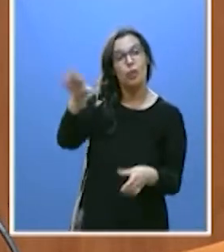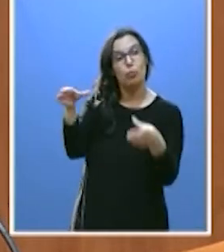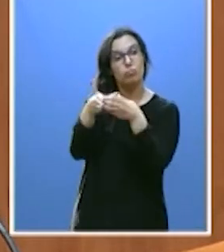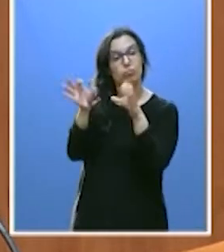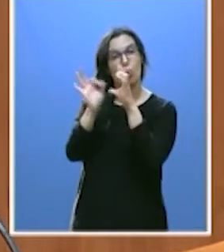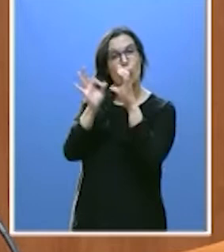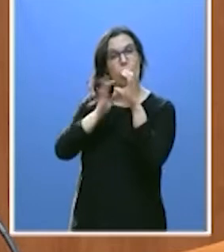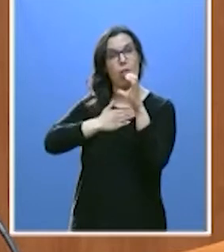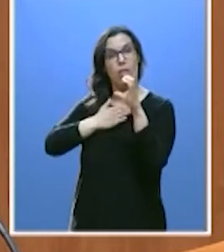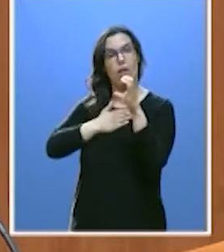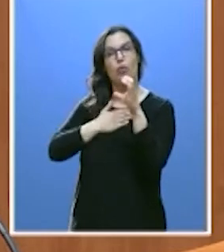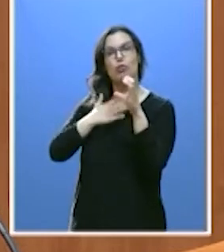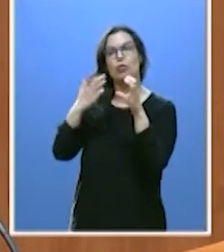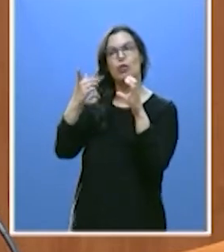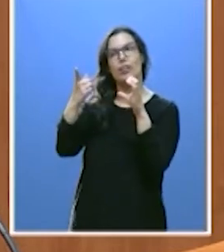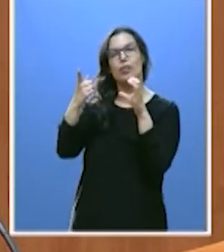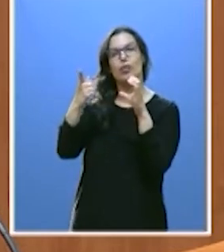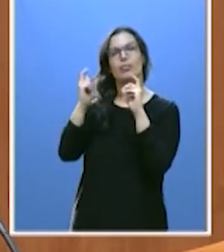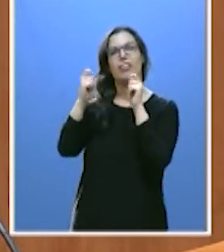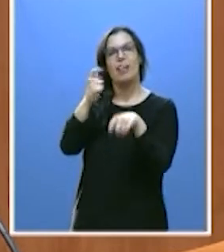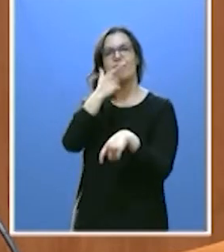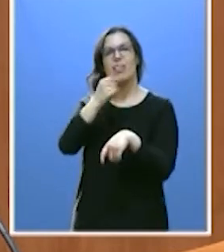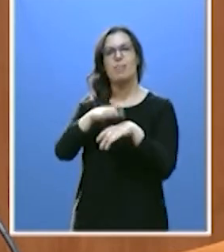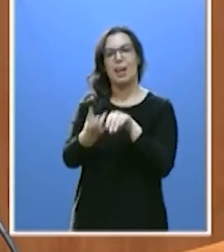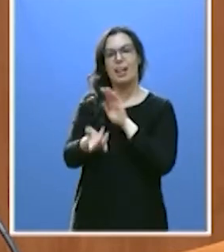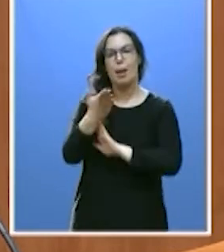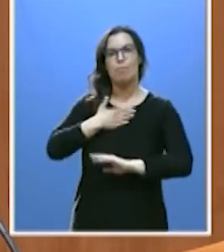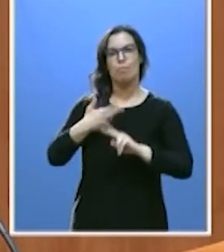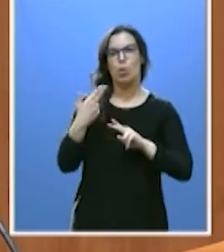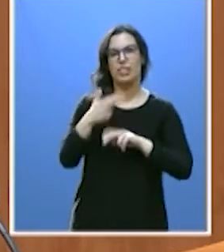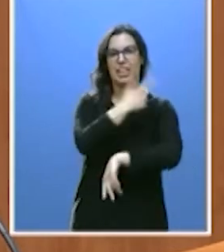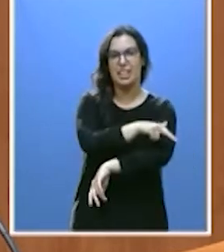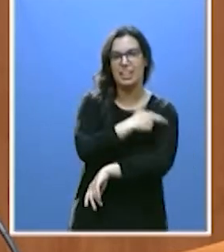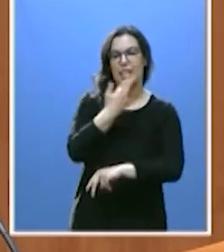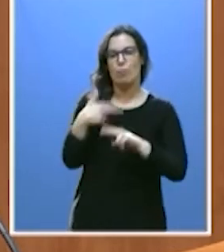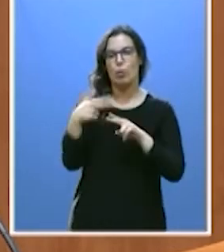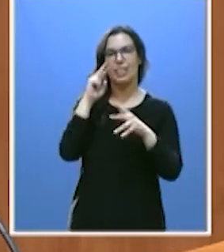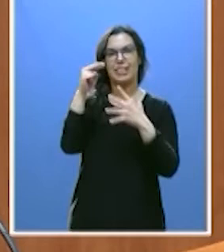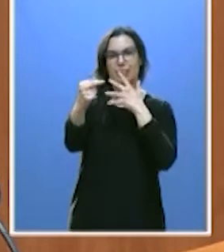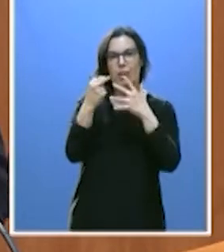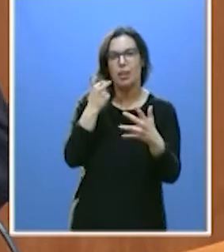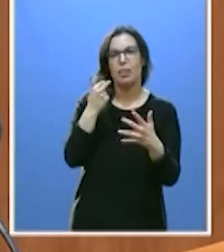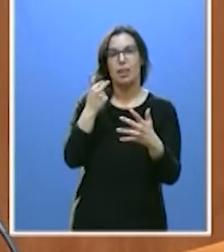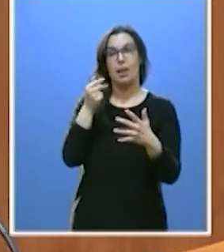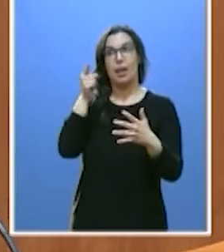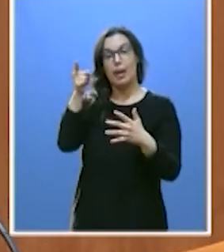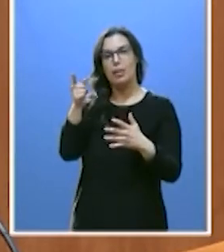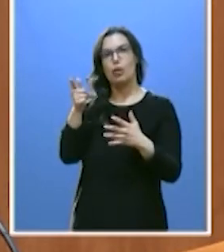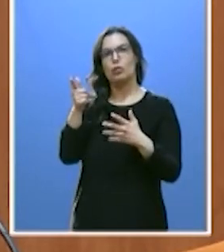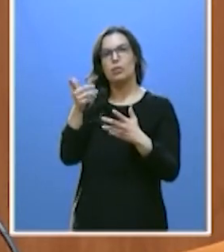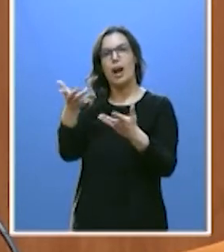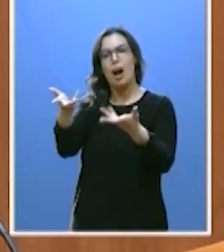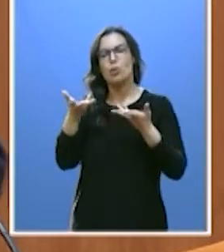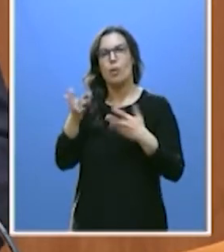quienes hacen posible nuestra política sanitaria, nuestra política de transparencia. Son hoy quienes hacen posible